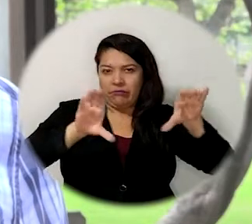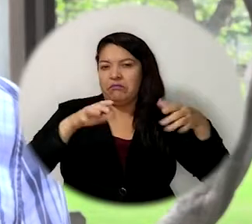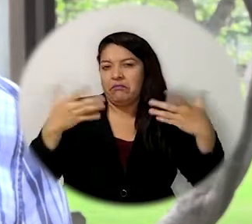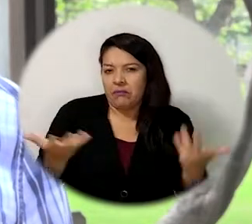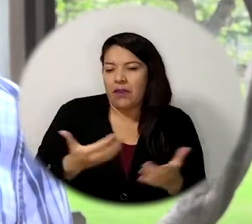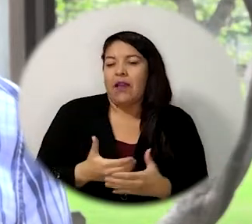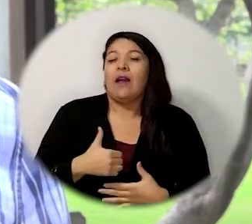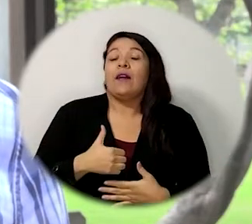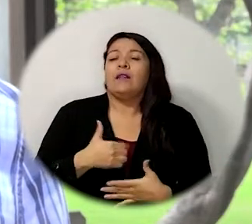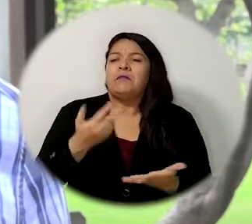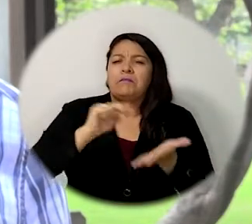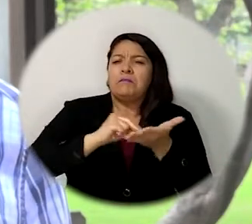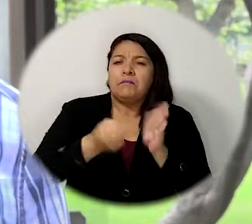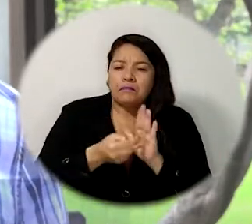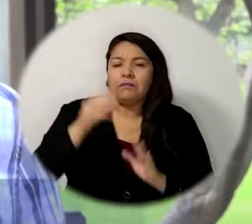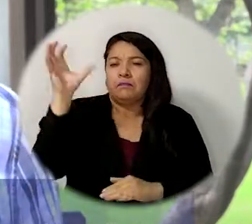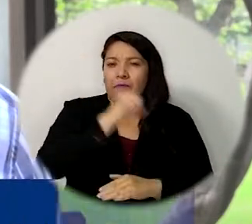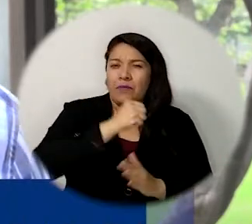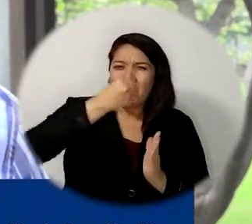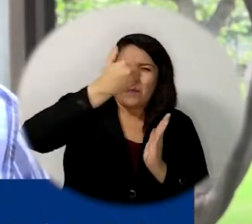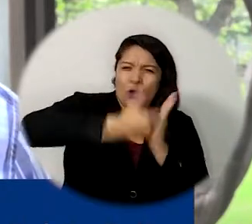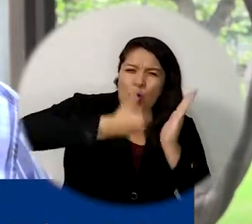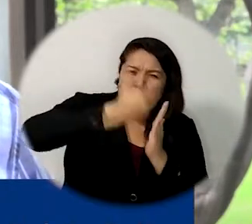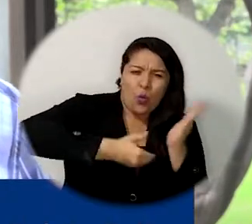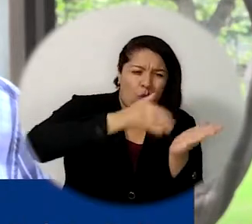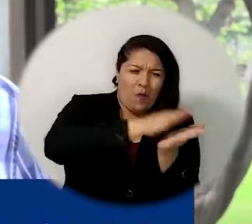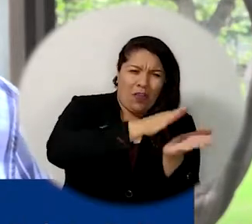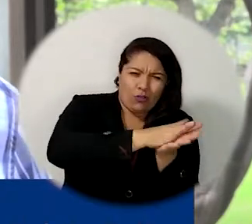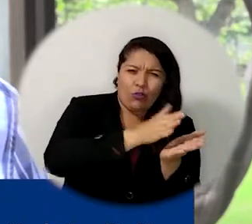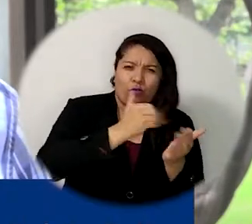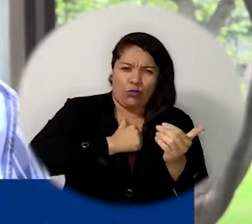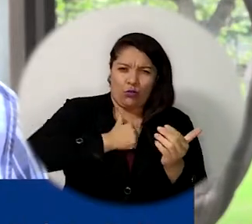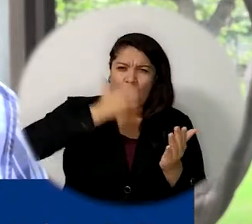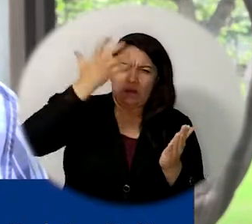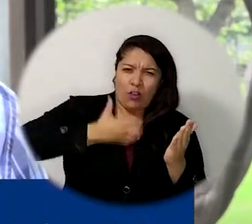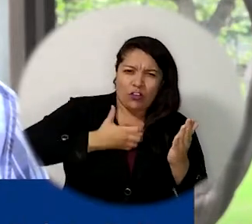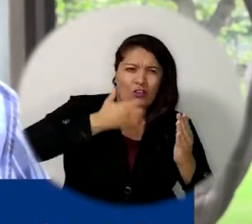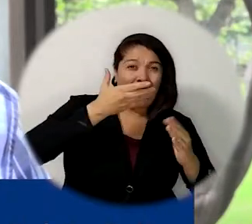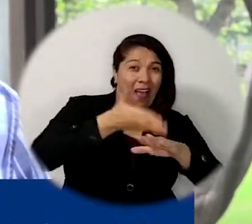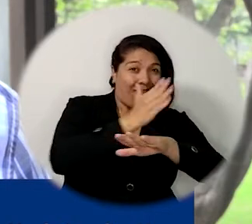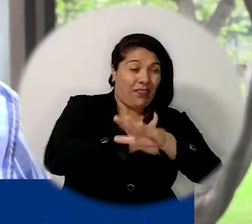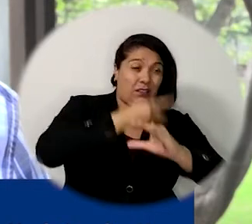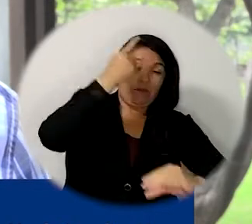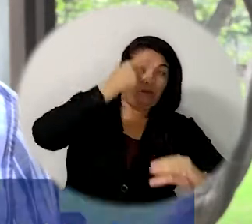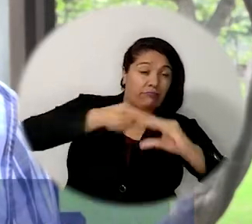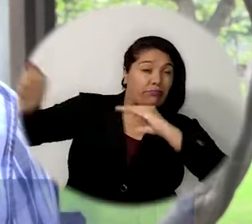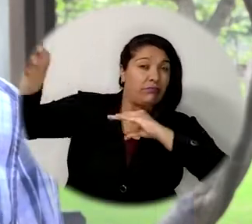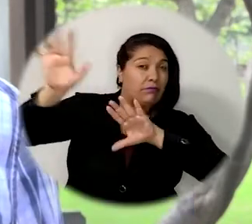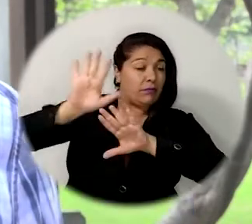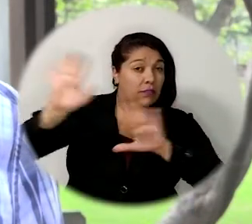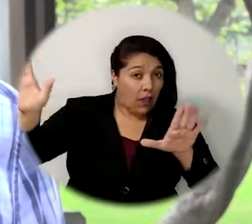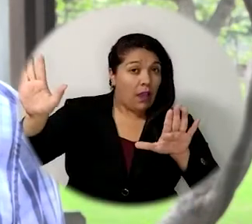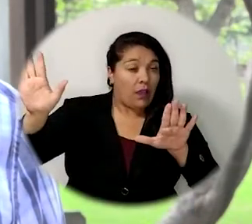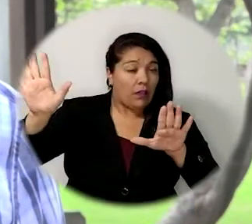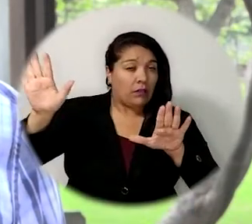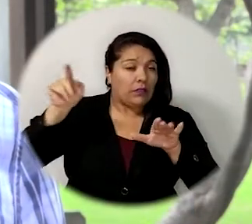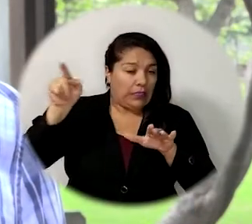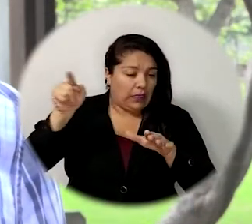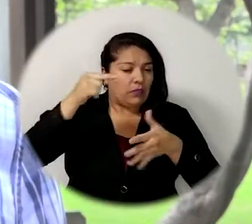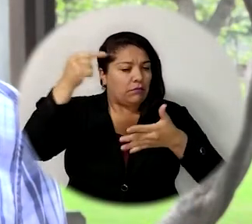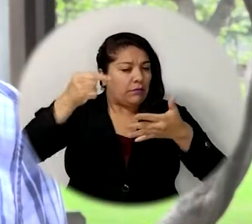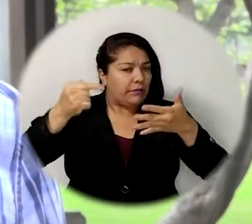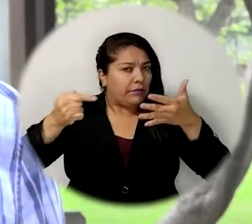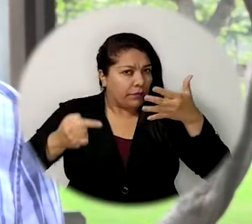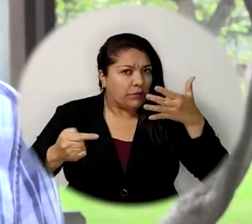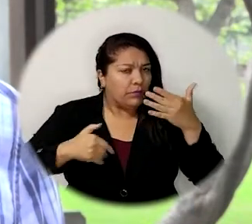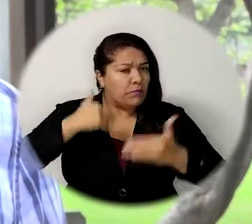Implica entonces que con todos los documentos de autoevaluación que la institución remitió al Consejo Nacional de Acreditación y que son sobre los cuales